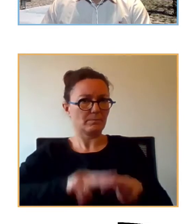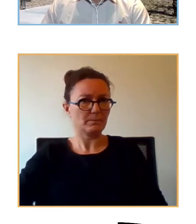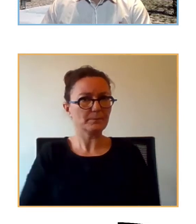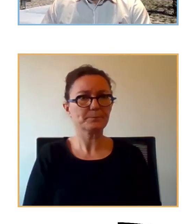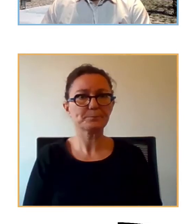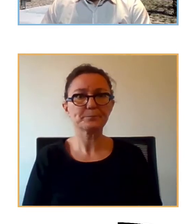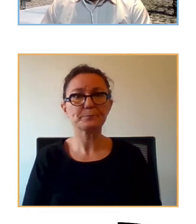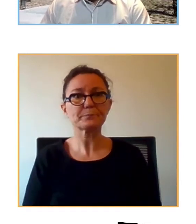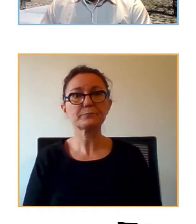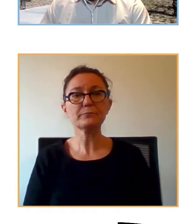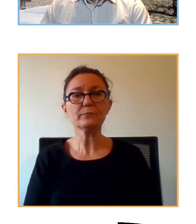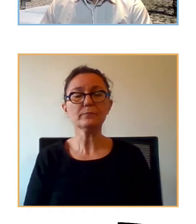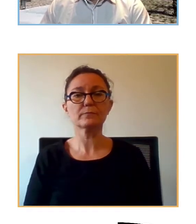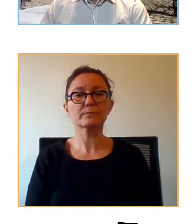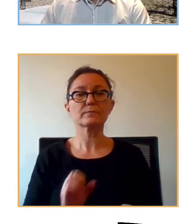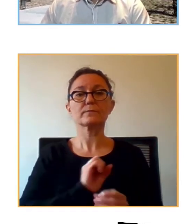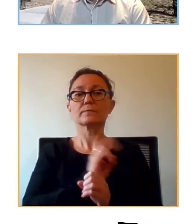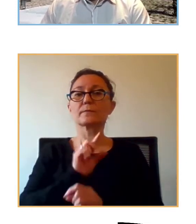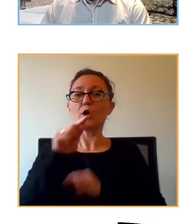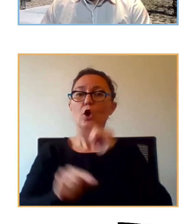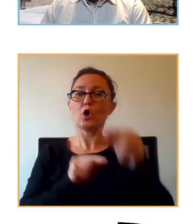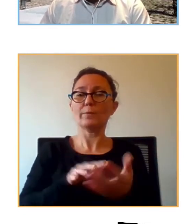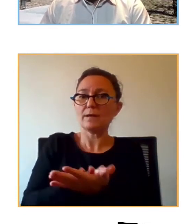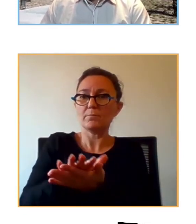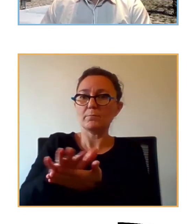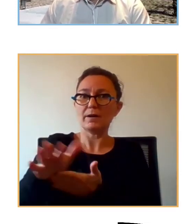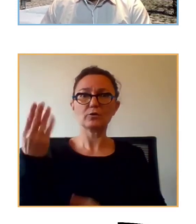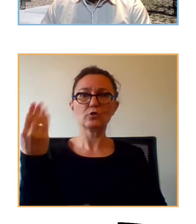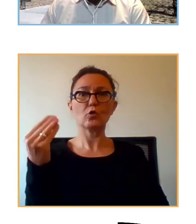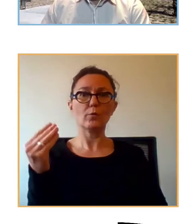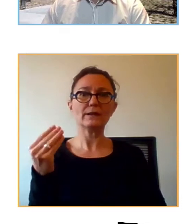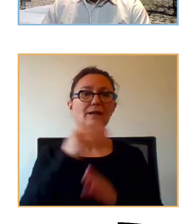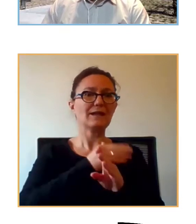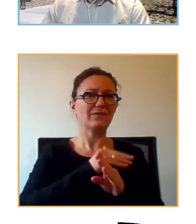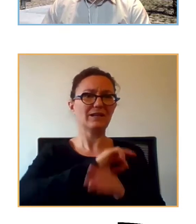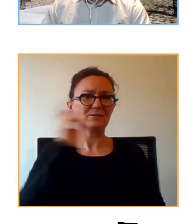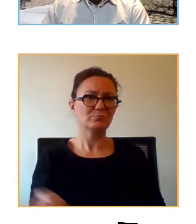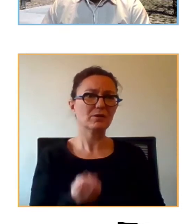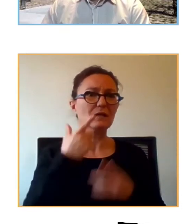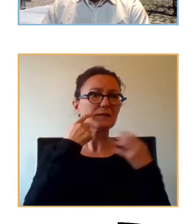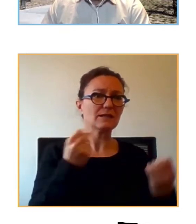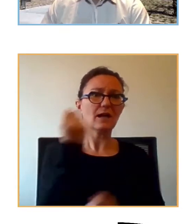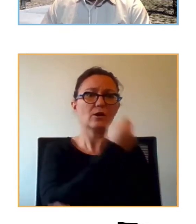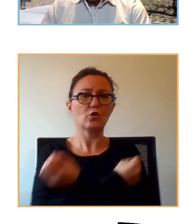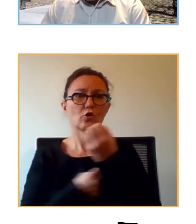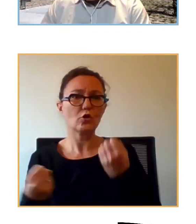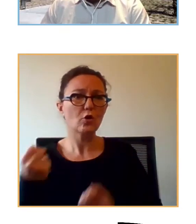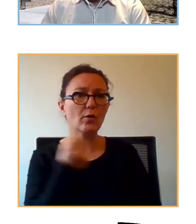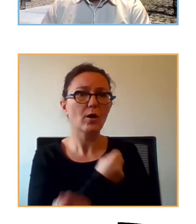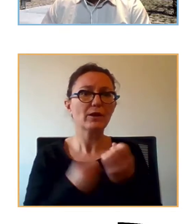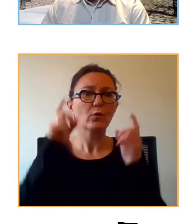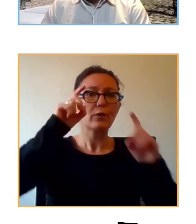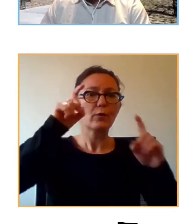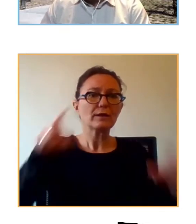y el impacto de la COVID en la juventud es a muchos niveles sanitario económico educativo político y alguno me habré dejado